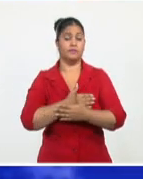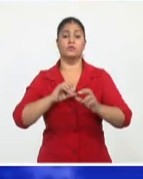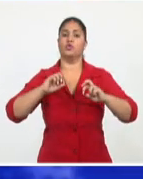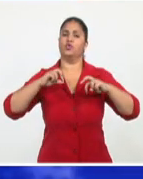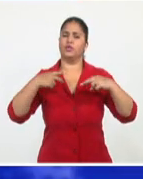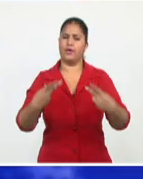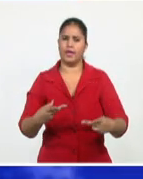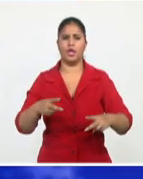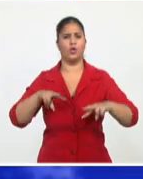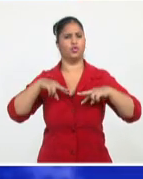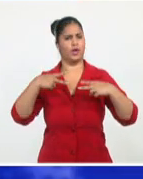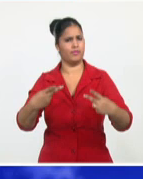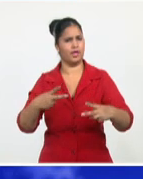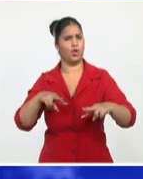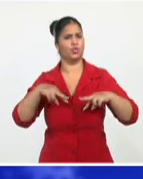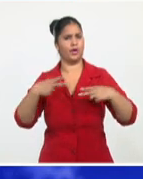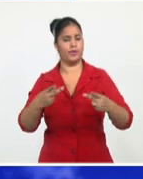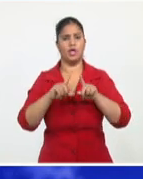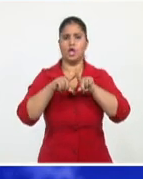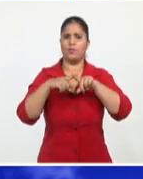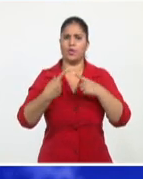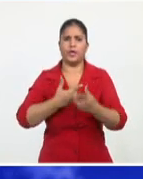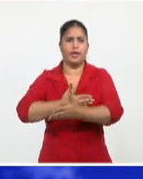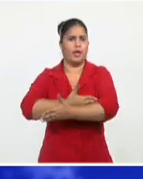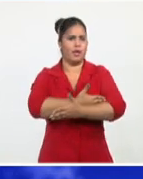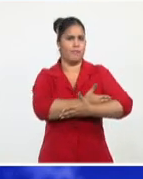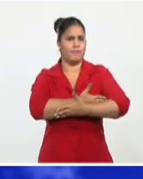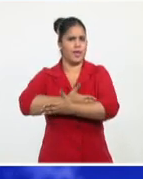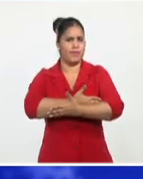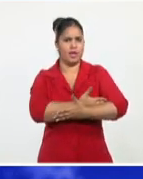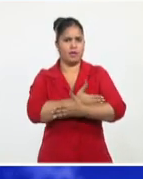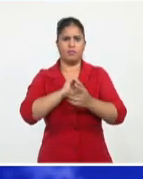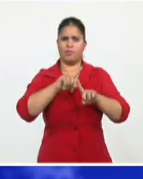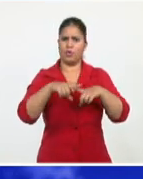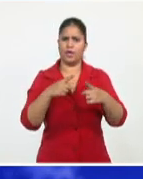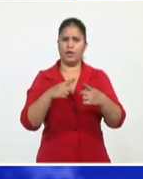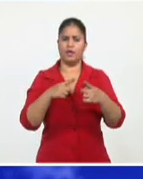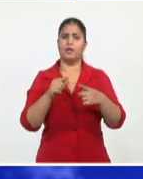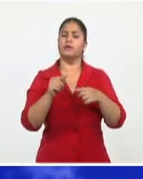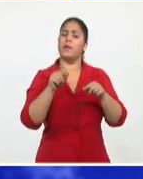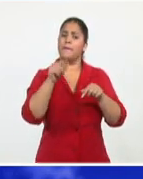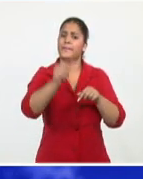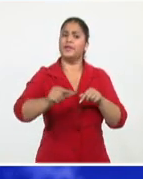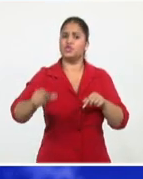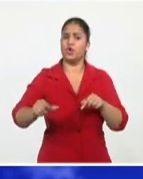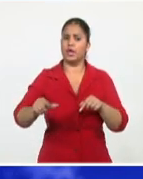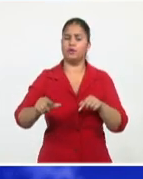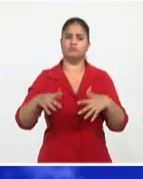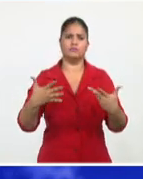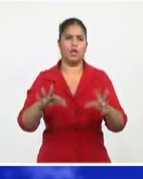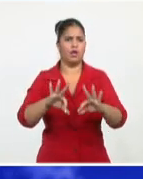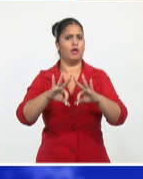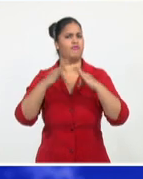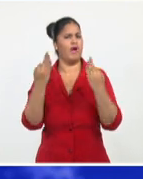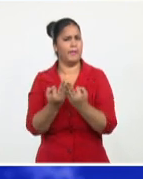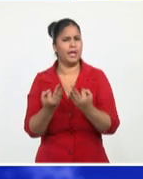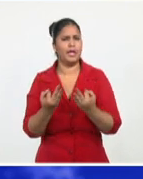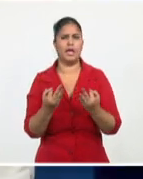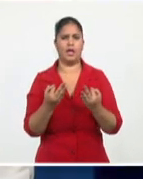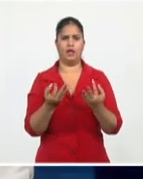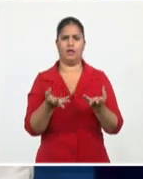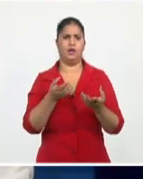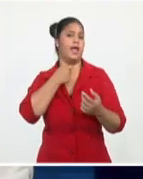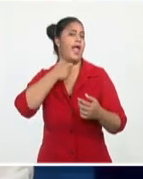que tiene que ver un lactante con 17 contactos. Volvamos a llamar la atención.